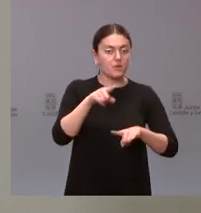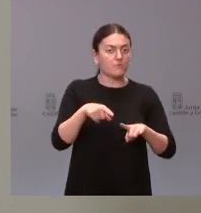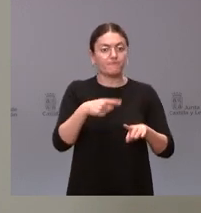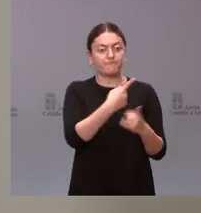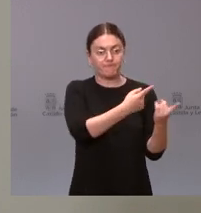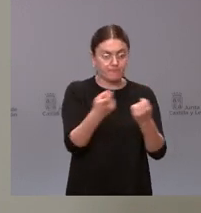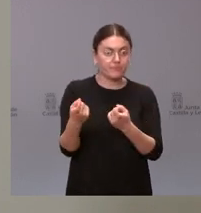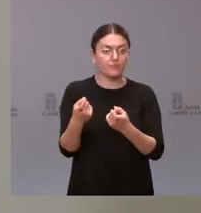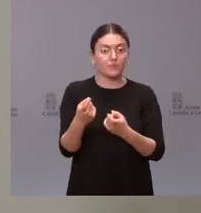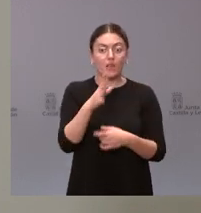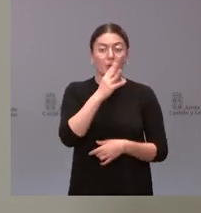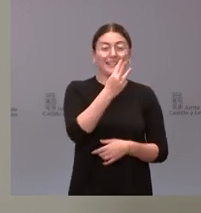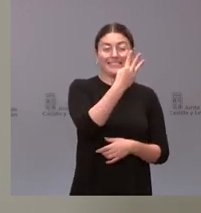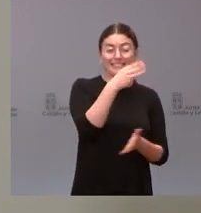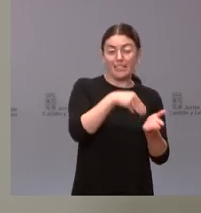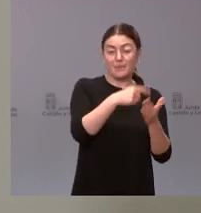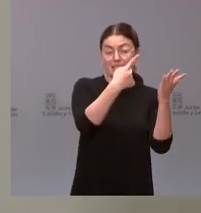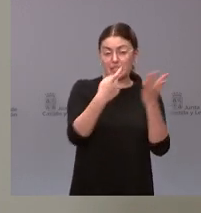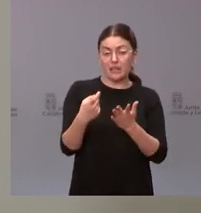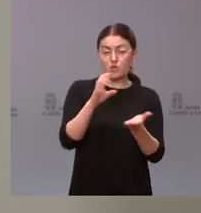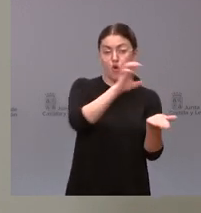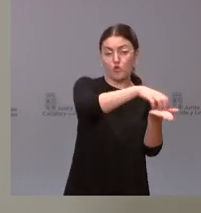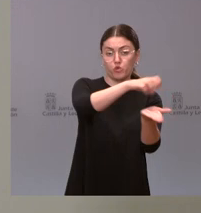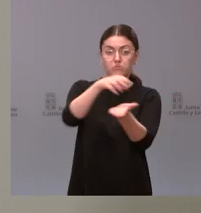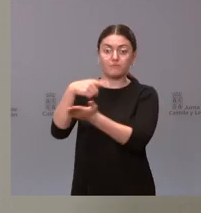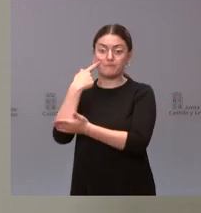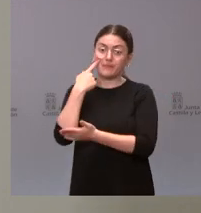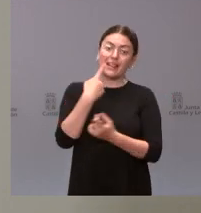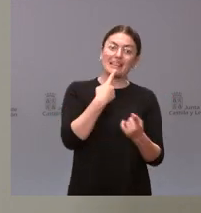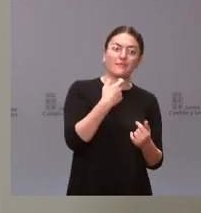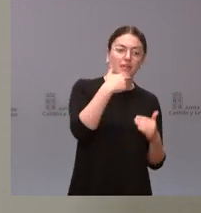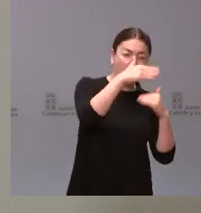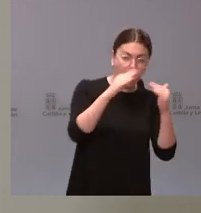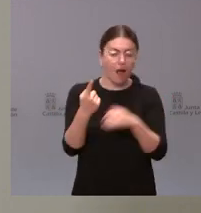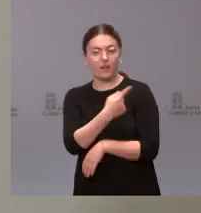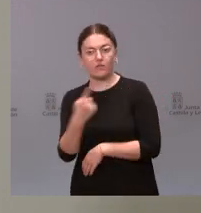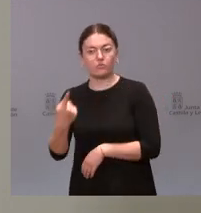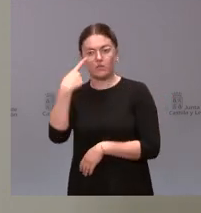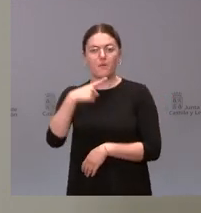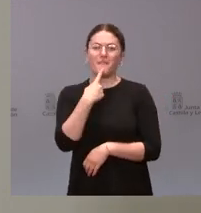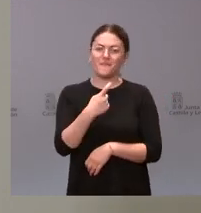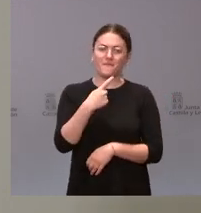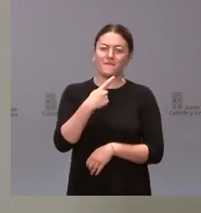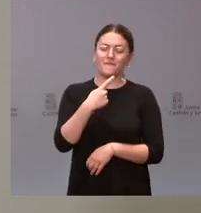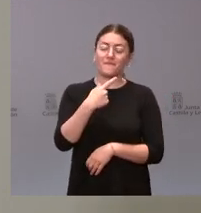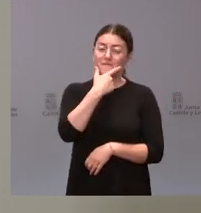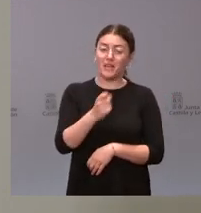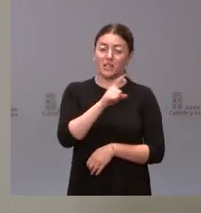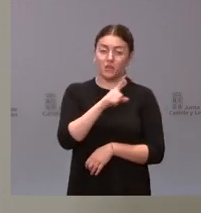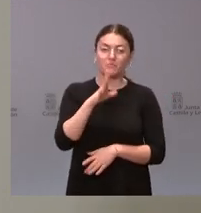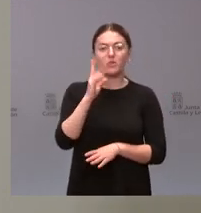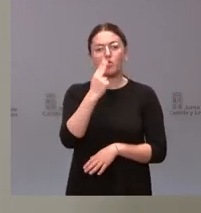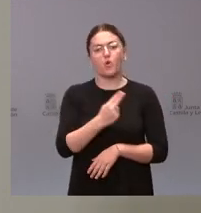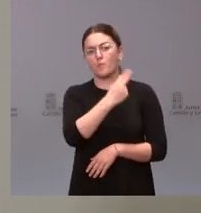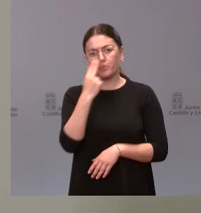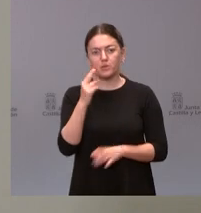.600 consultorios será difícil aquí dar respuesta caso por caso pero sabemos que es un reto que no es nada sencillo pero también es un compromiso en este caso de la consejería